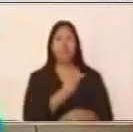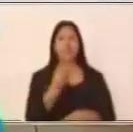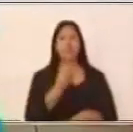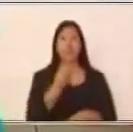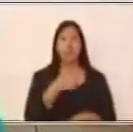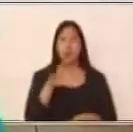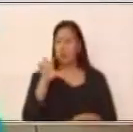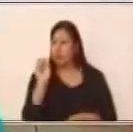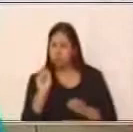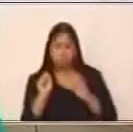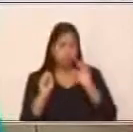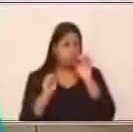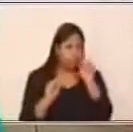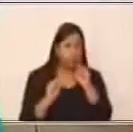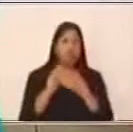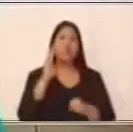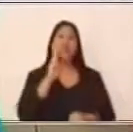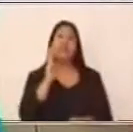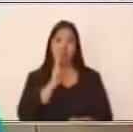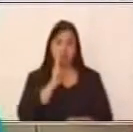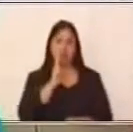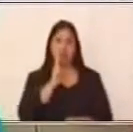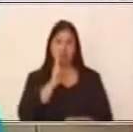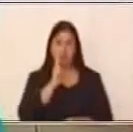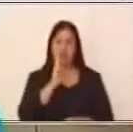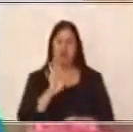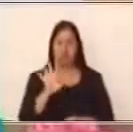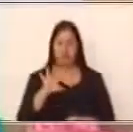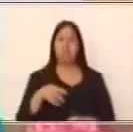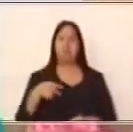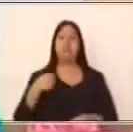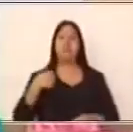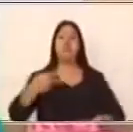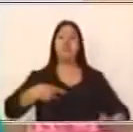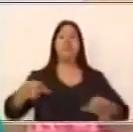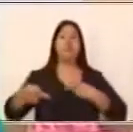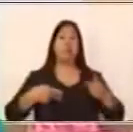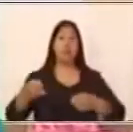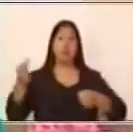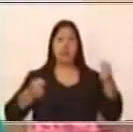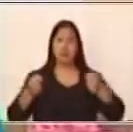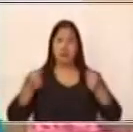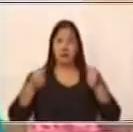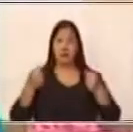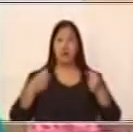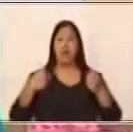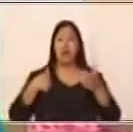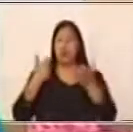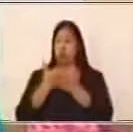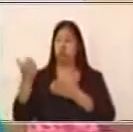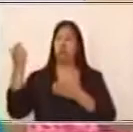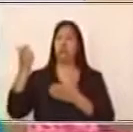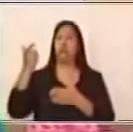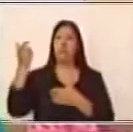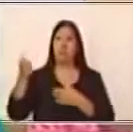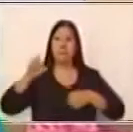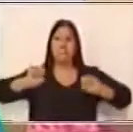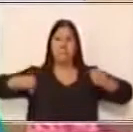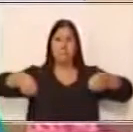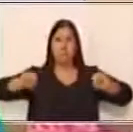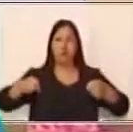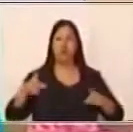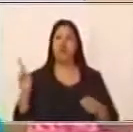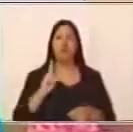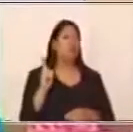los verbos y las proposiciones. Vendí el carro y me compré una moto. ¿Dónde están los verbos de esta